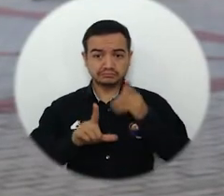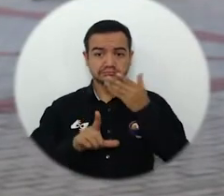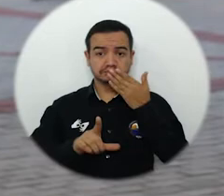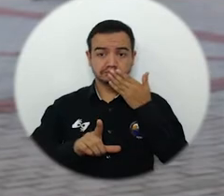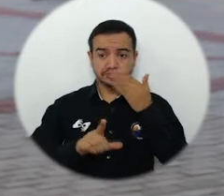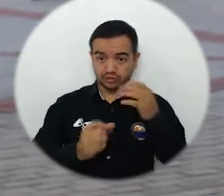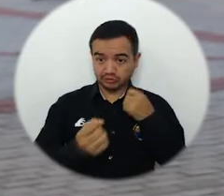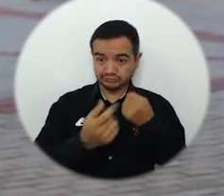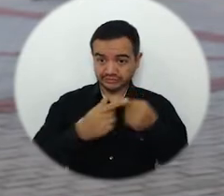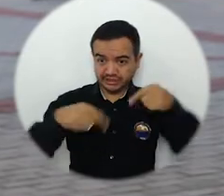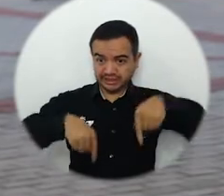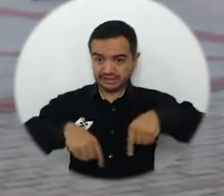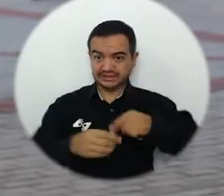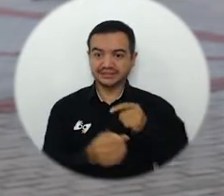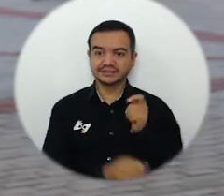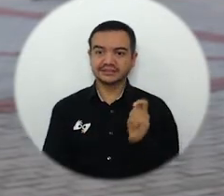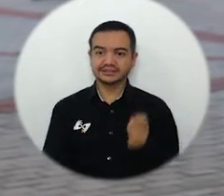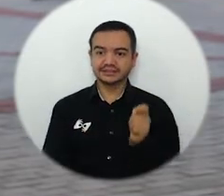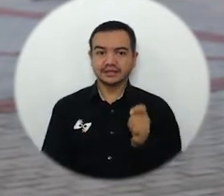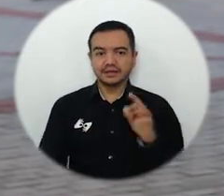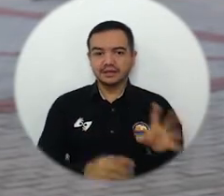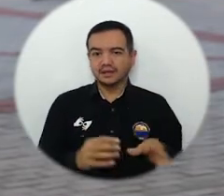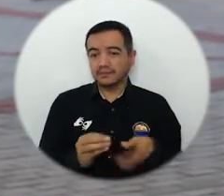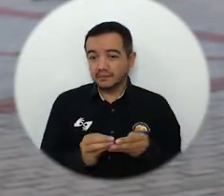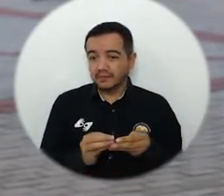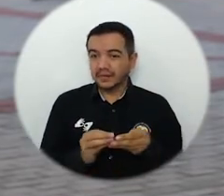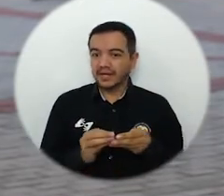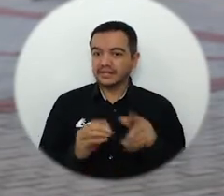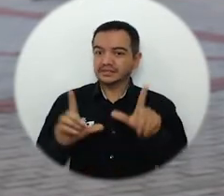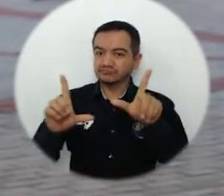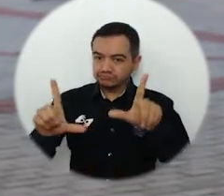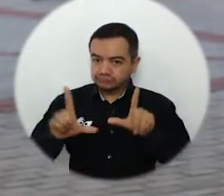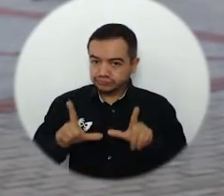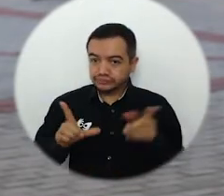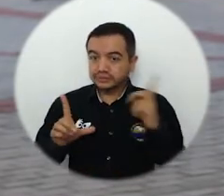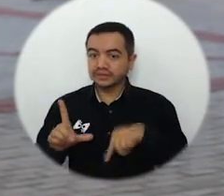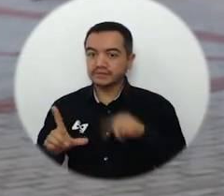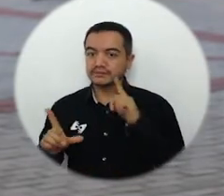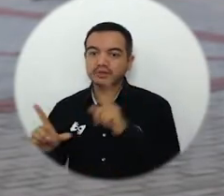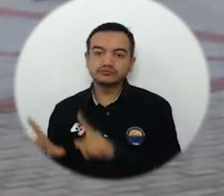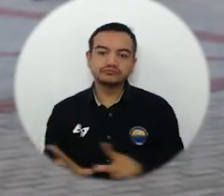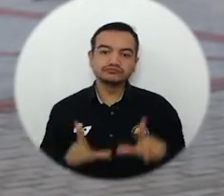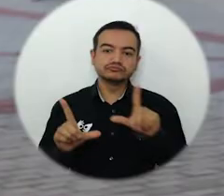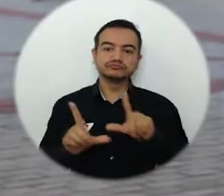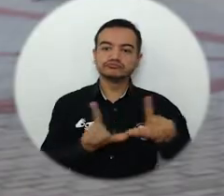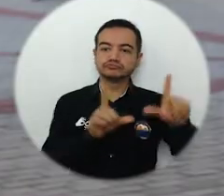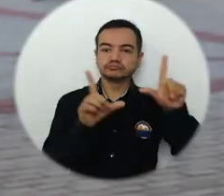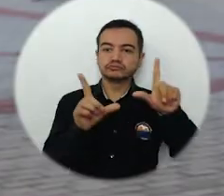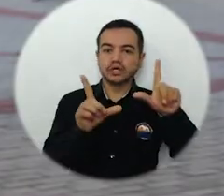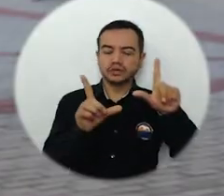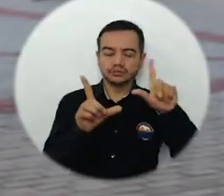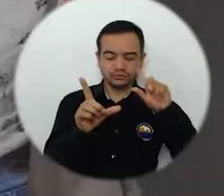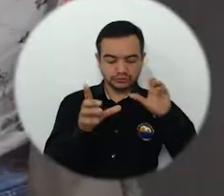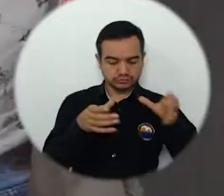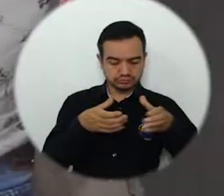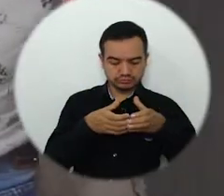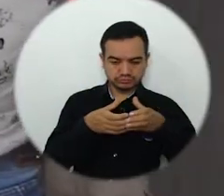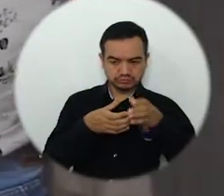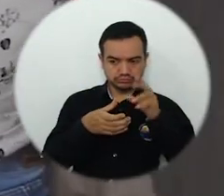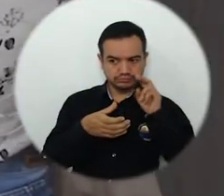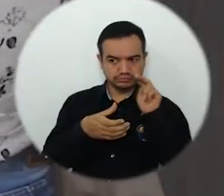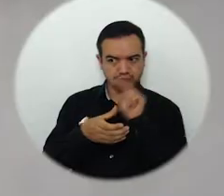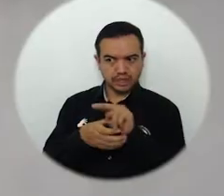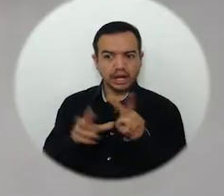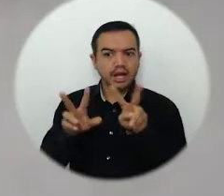del programa y tanto del pregrado como del posgrado hemos visto como en el